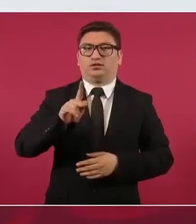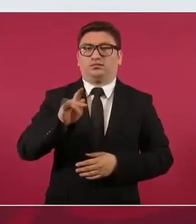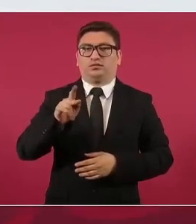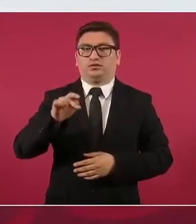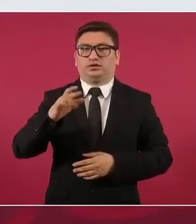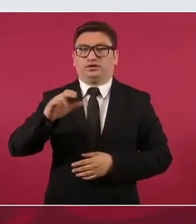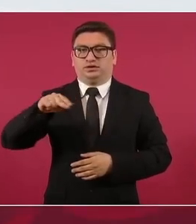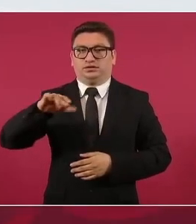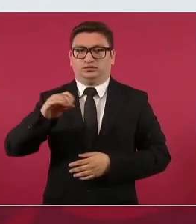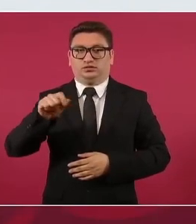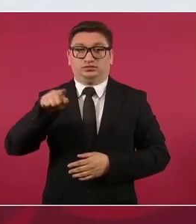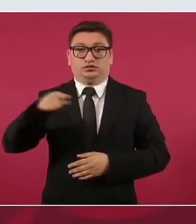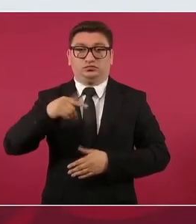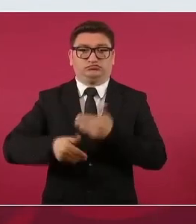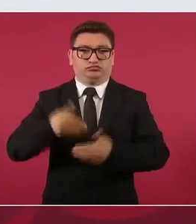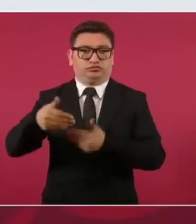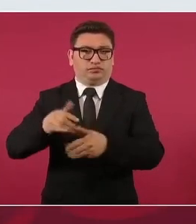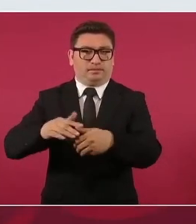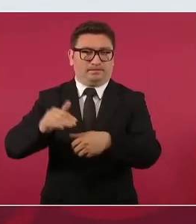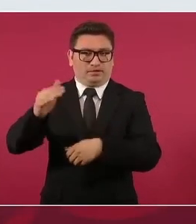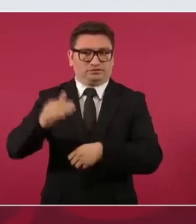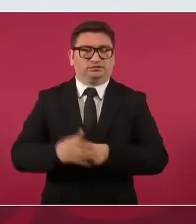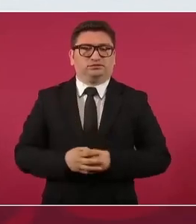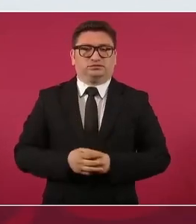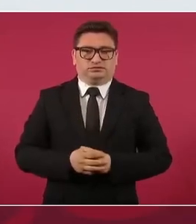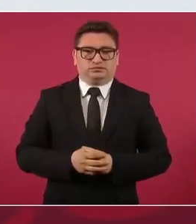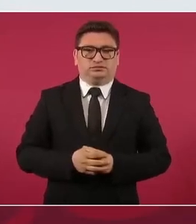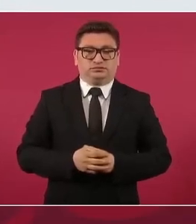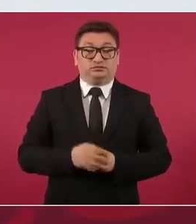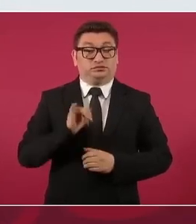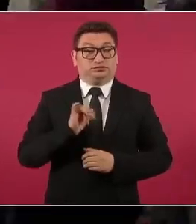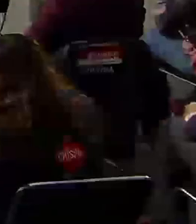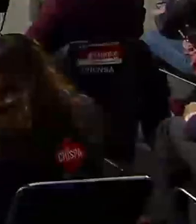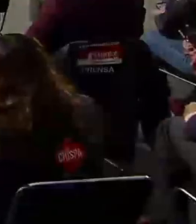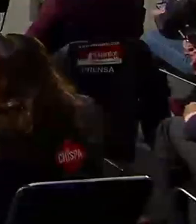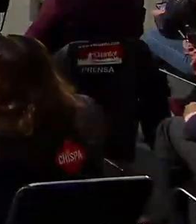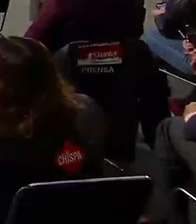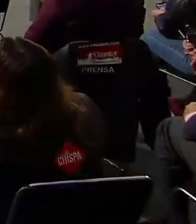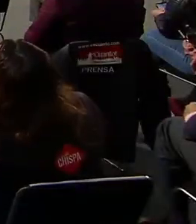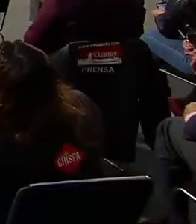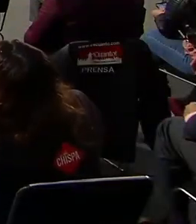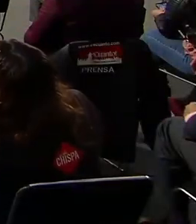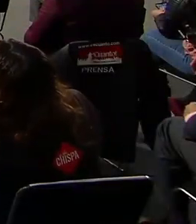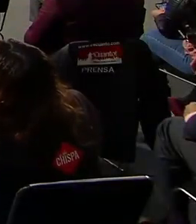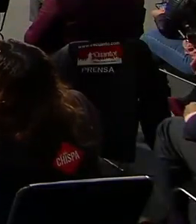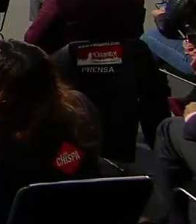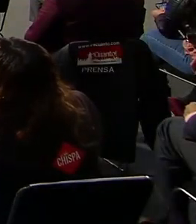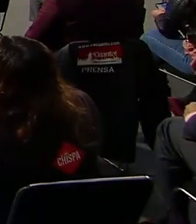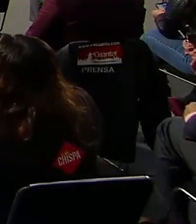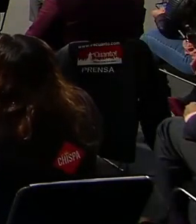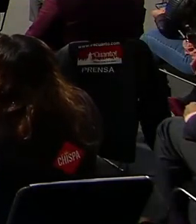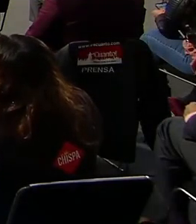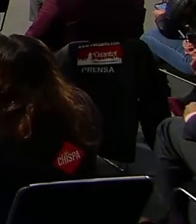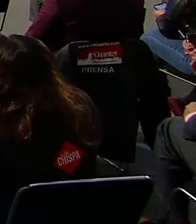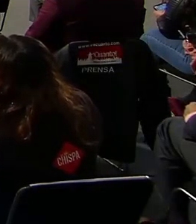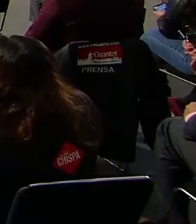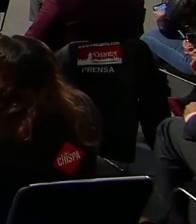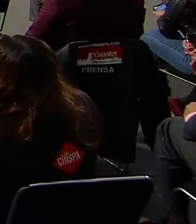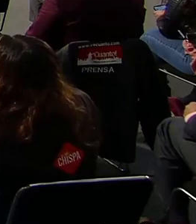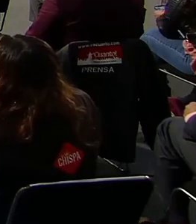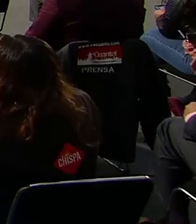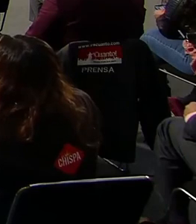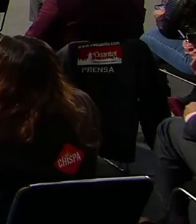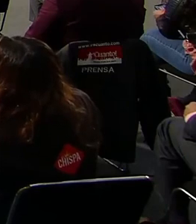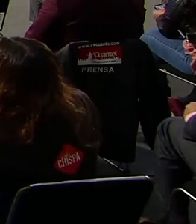avanzar más. si avanzaron, ganaron la